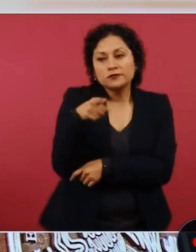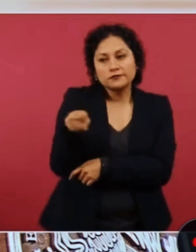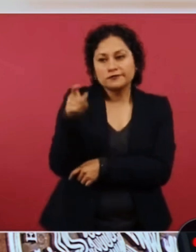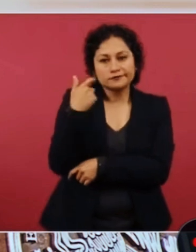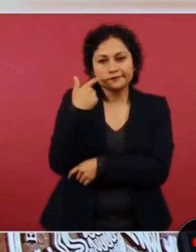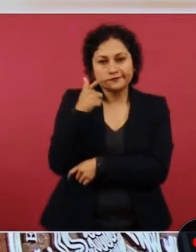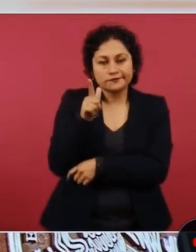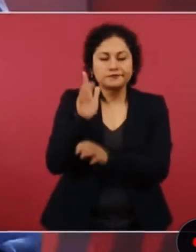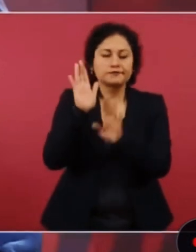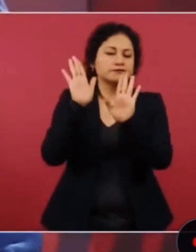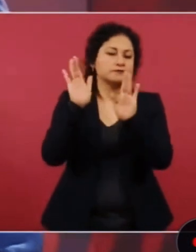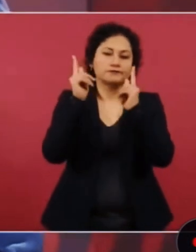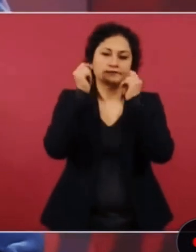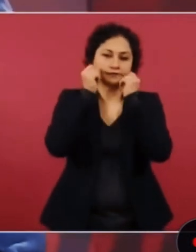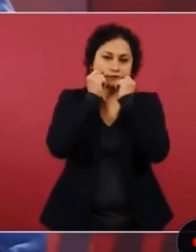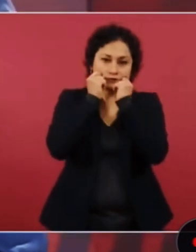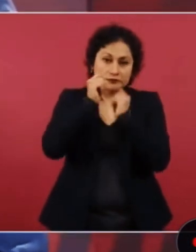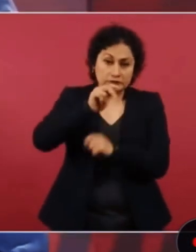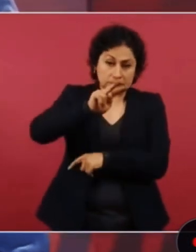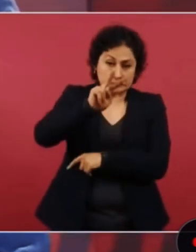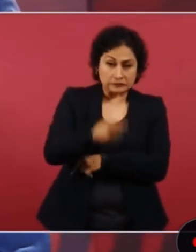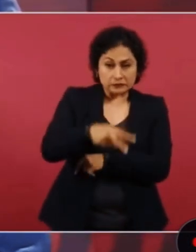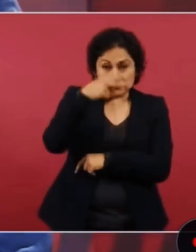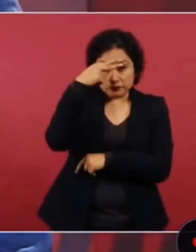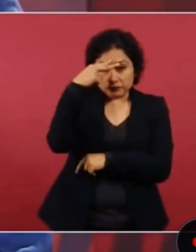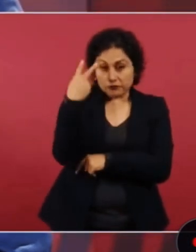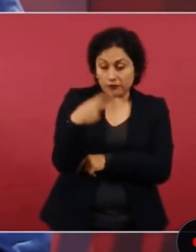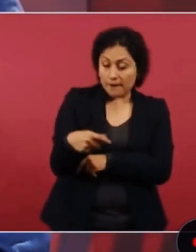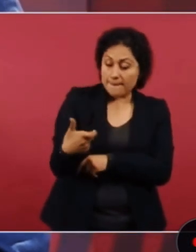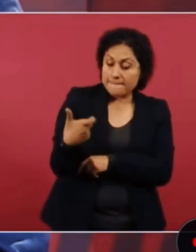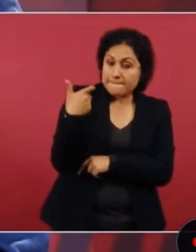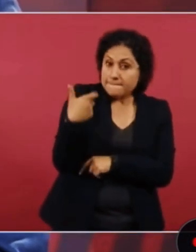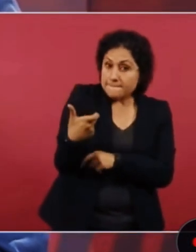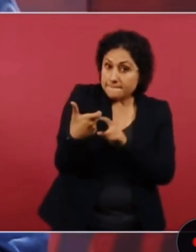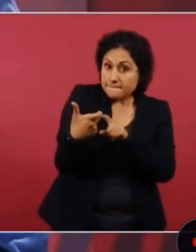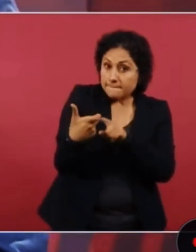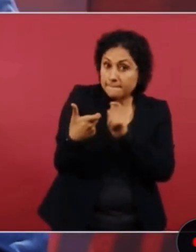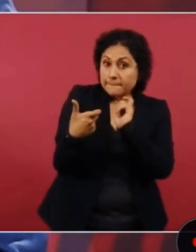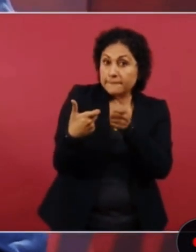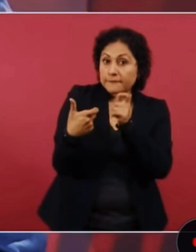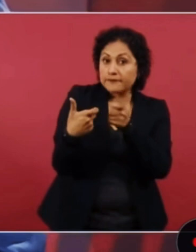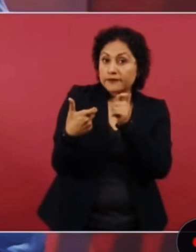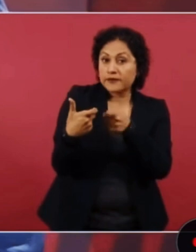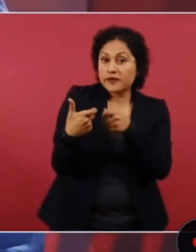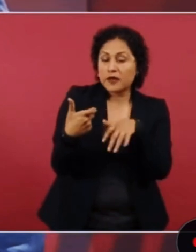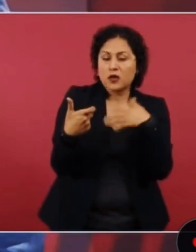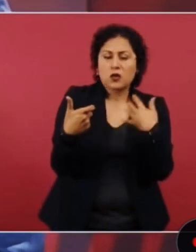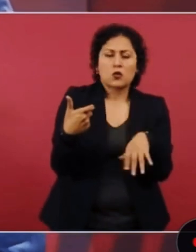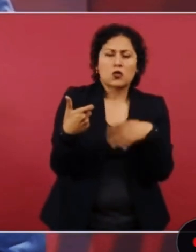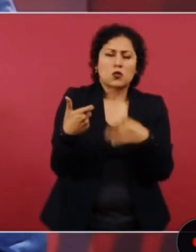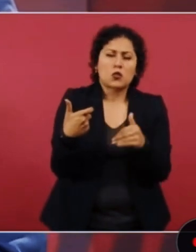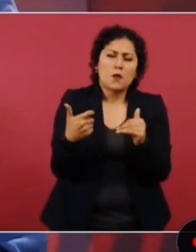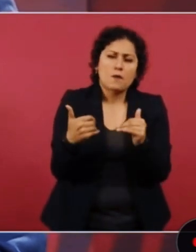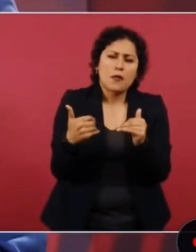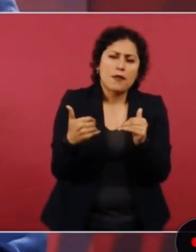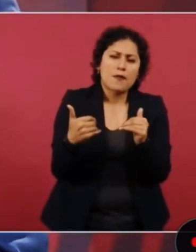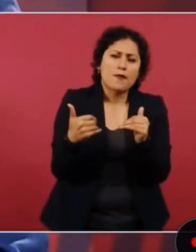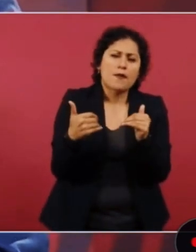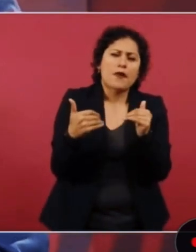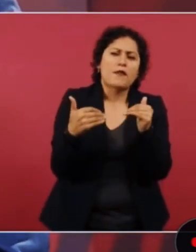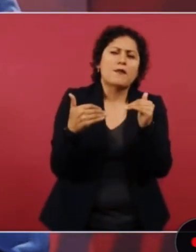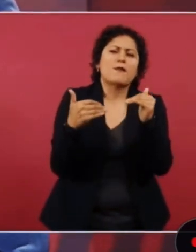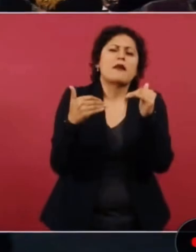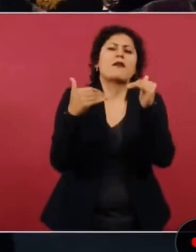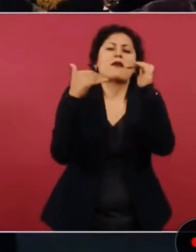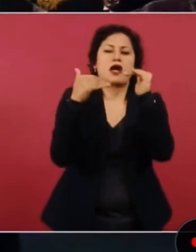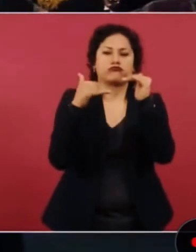ha apreciado durante el tiempo que llevamos en el gobierno con relación al